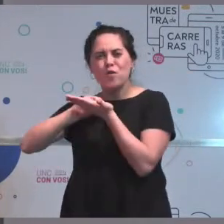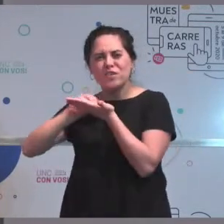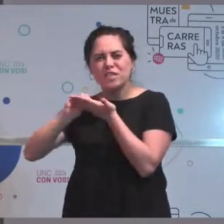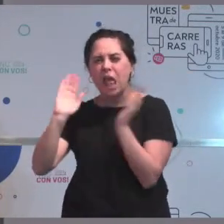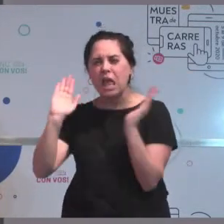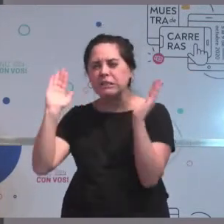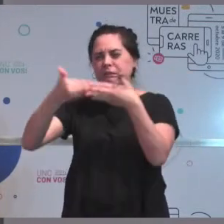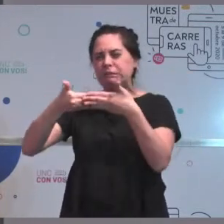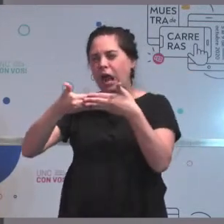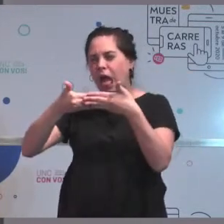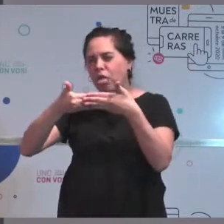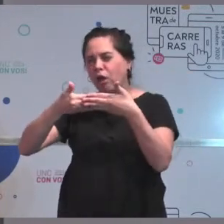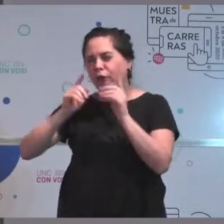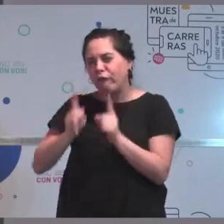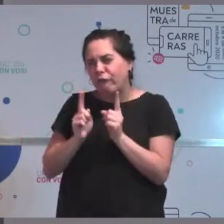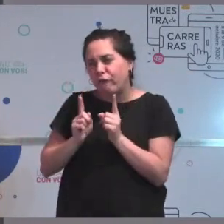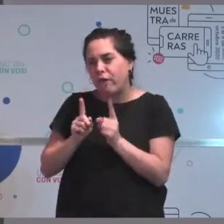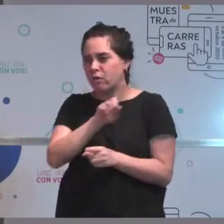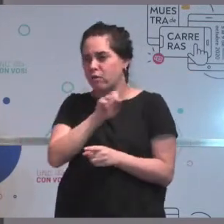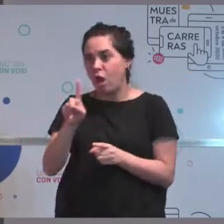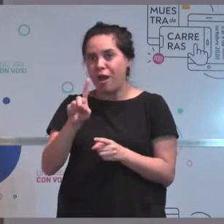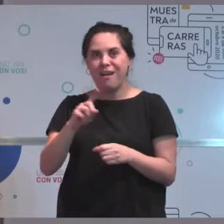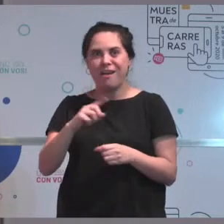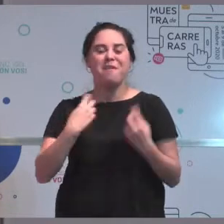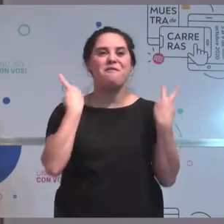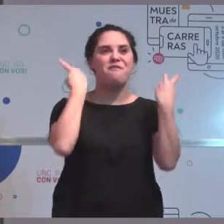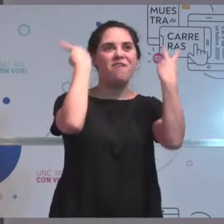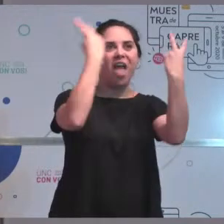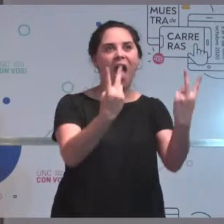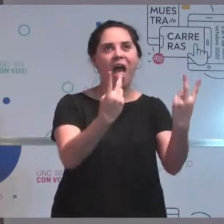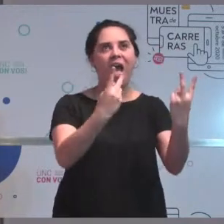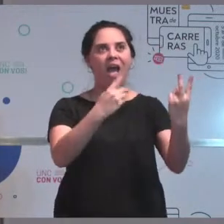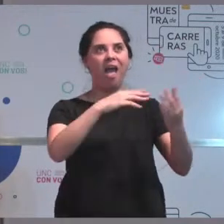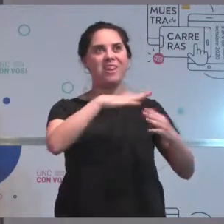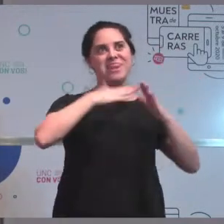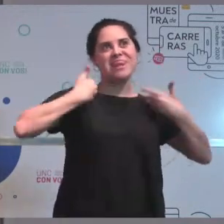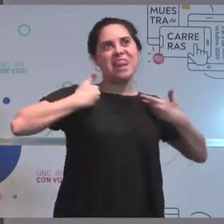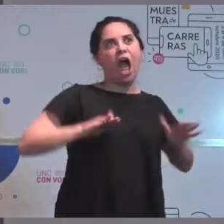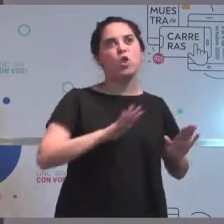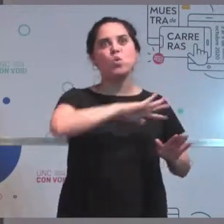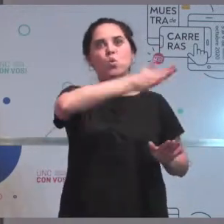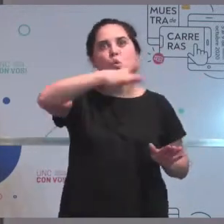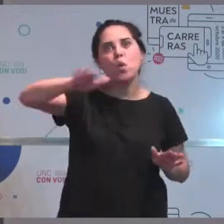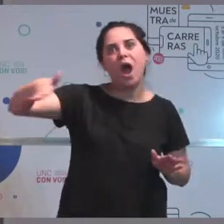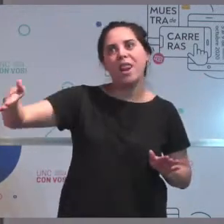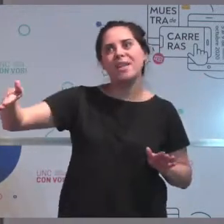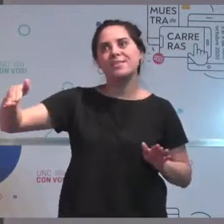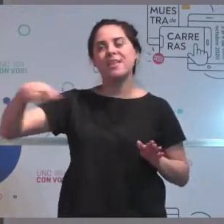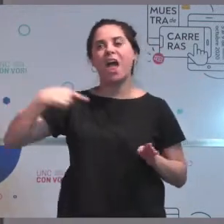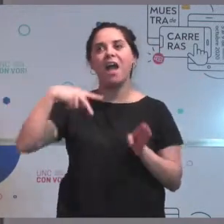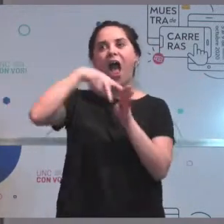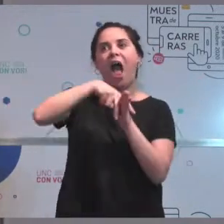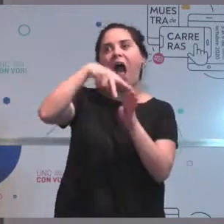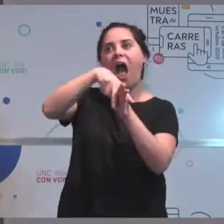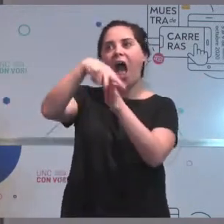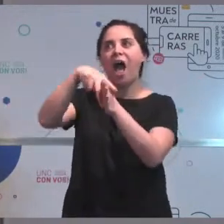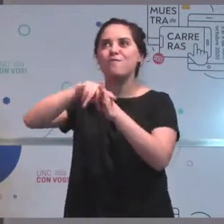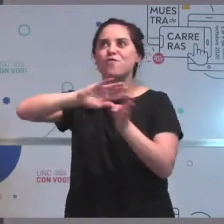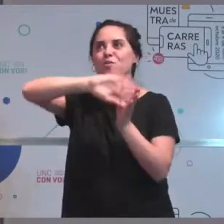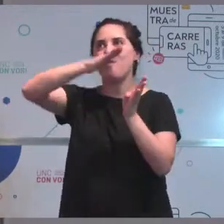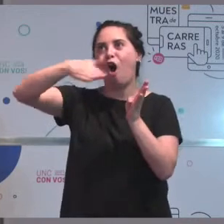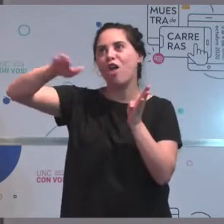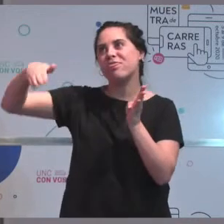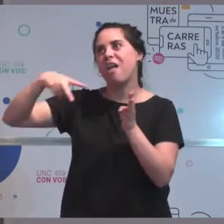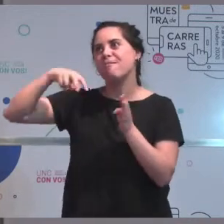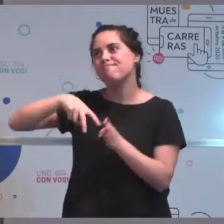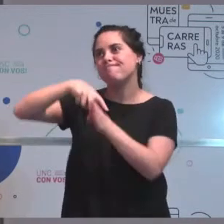naturaleza. Te encontrás un miércoles subiendo una montaña a caballo porque estás haciendo un trabajo y estás trabajando. Y bueno, eso